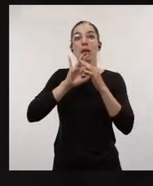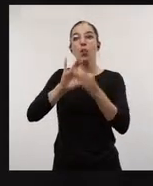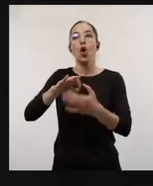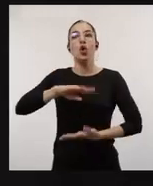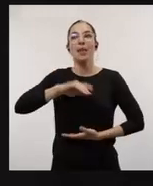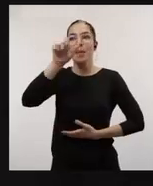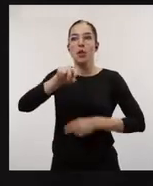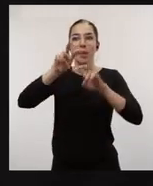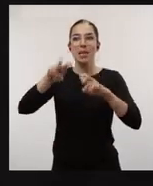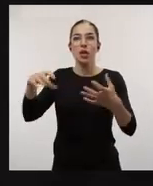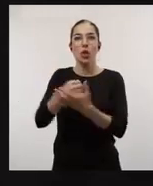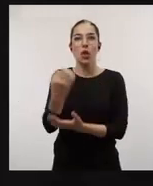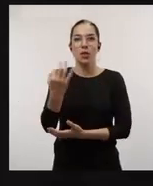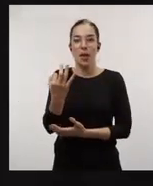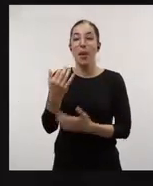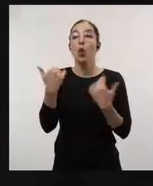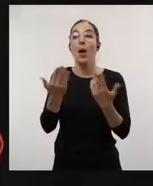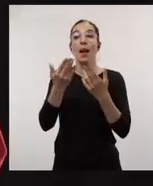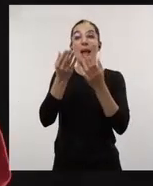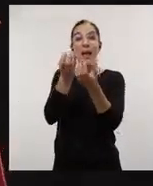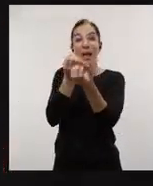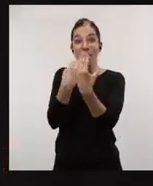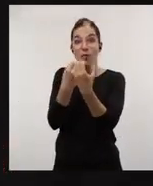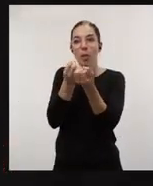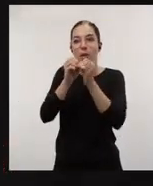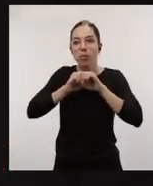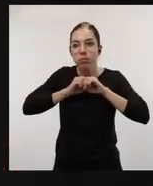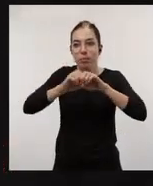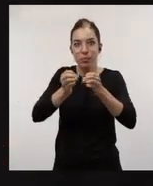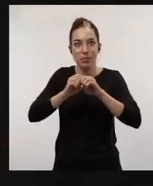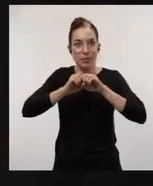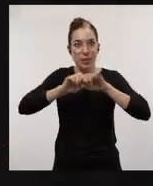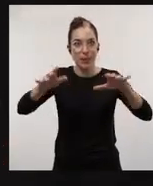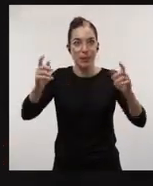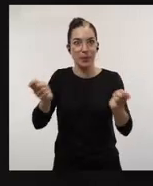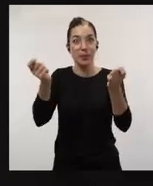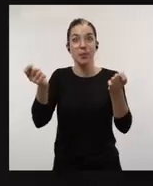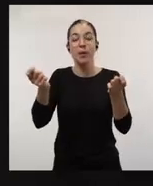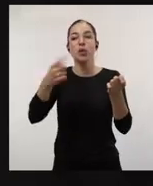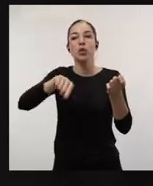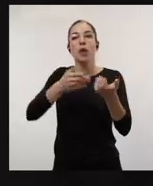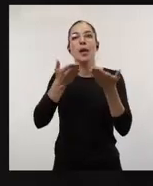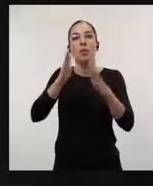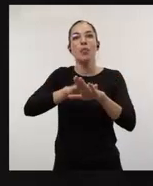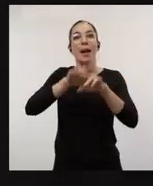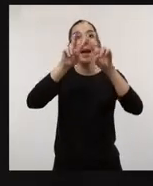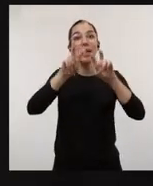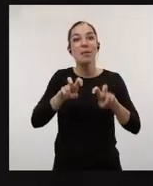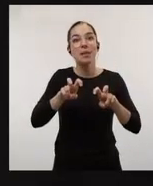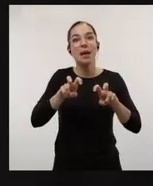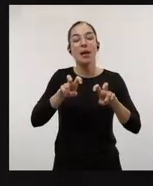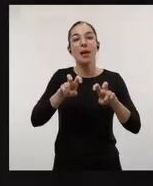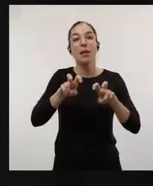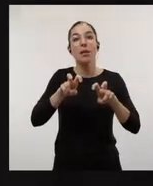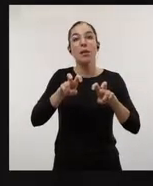relacionada con una competencia que tiene que tener todo investigador, que es difusión de la información. Entonces, les vamos a ayudar a que esa investigación